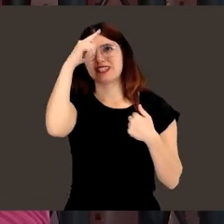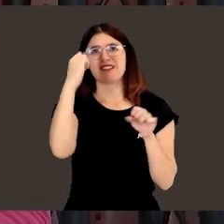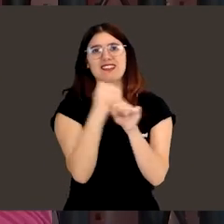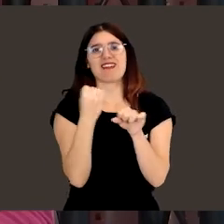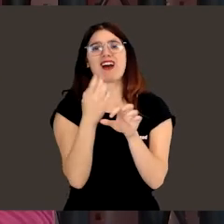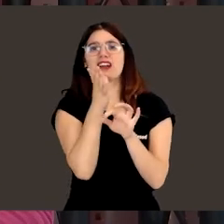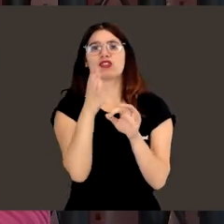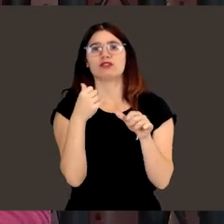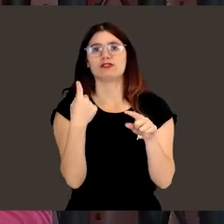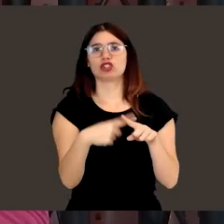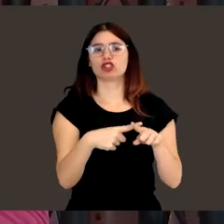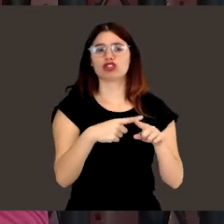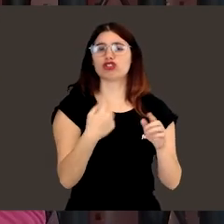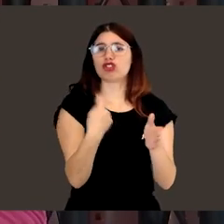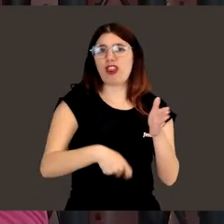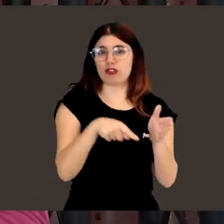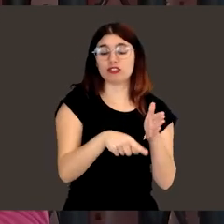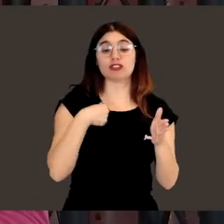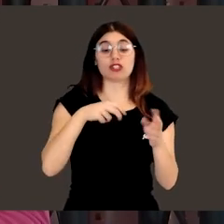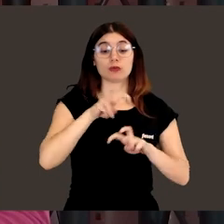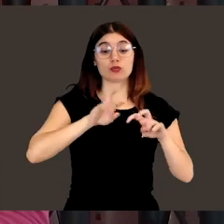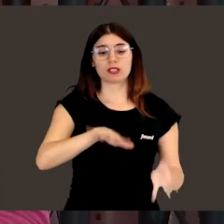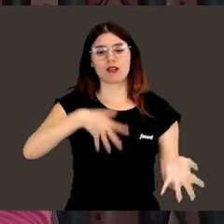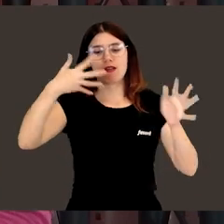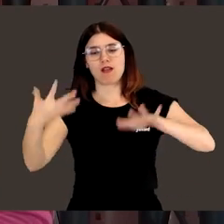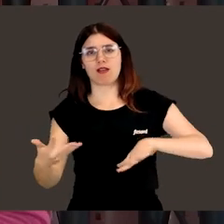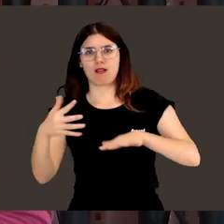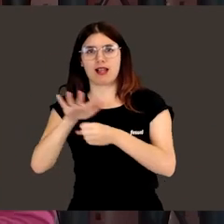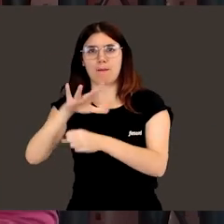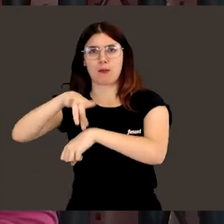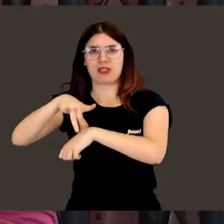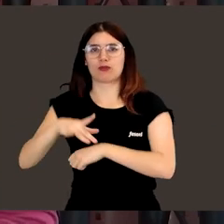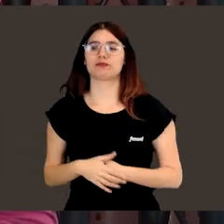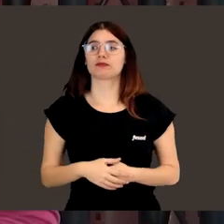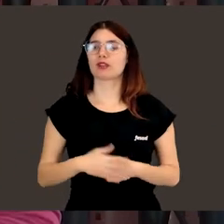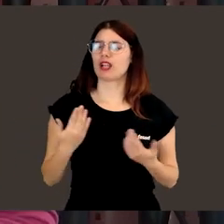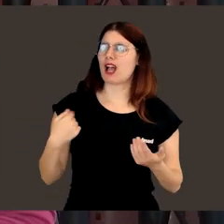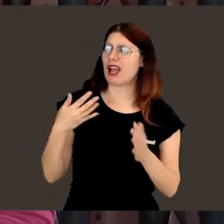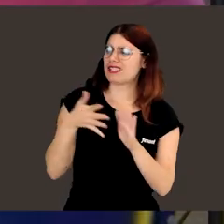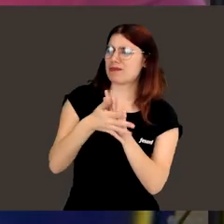trabajar con sólidos y en ciencia de materiales, busqué aplicaciones en el campo médico.